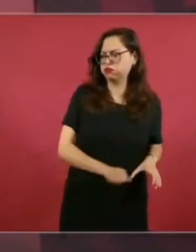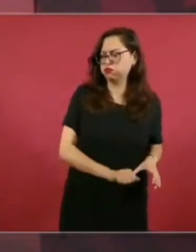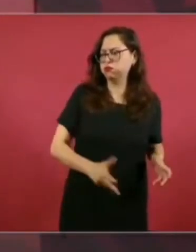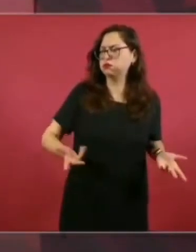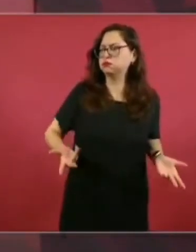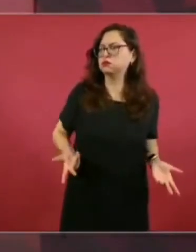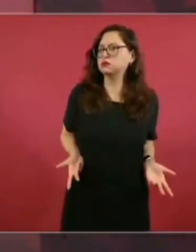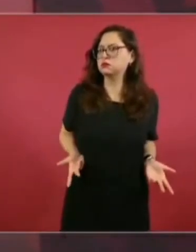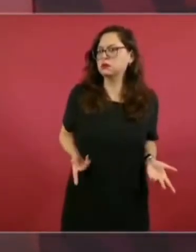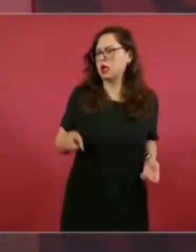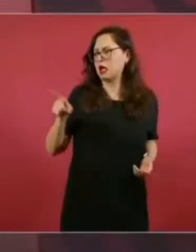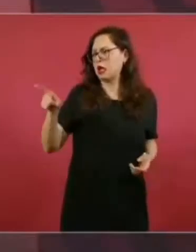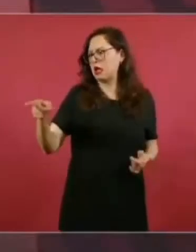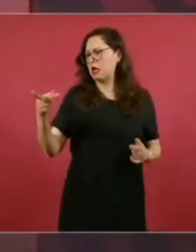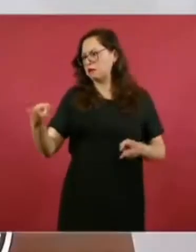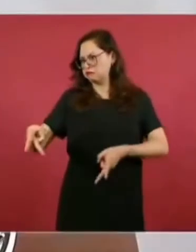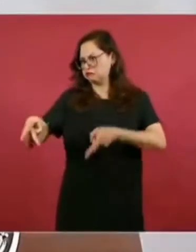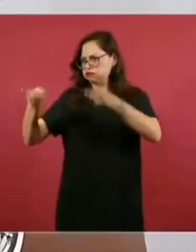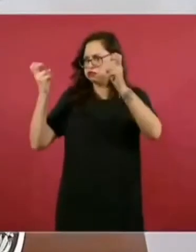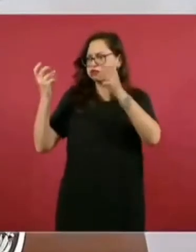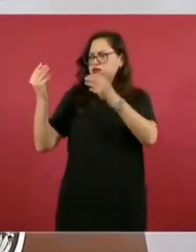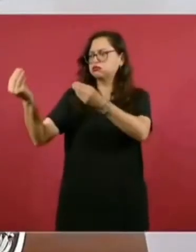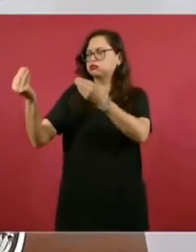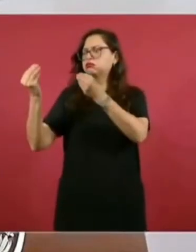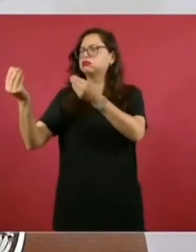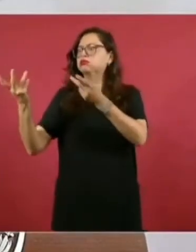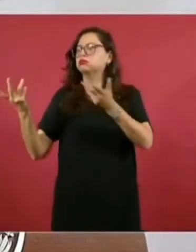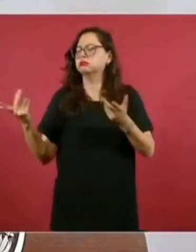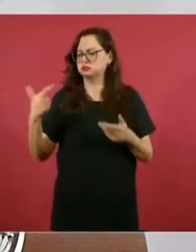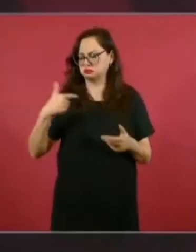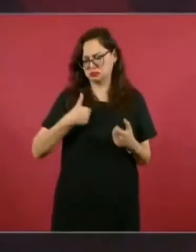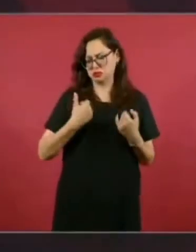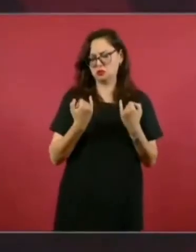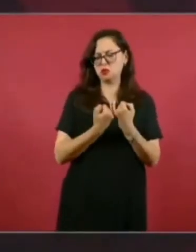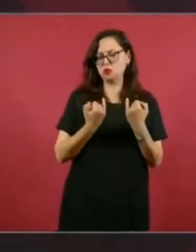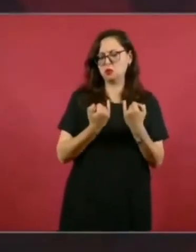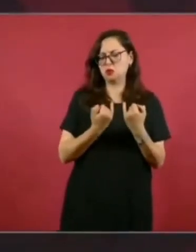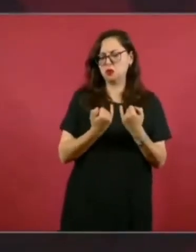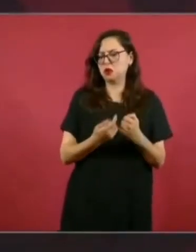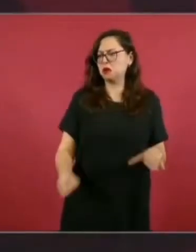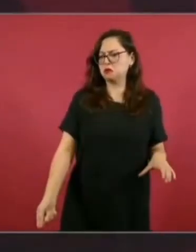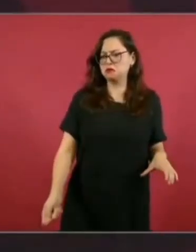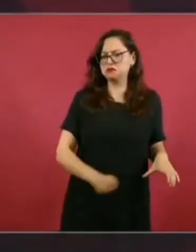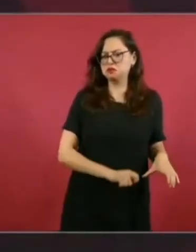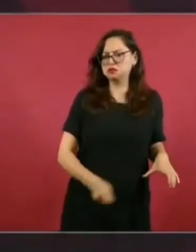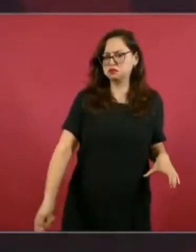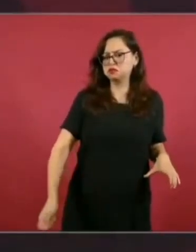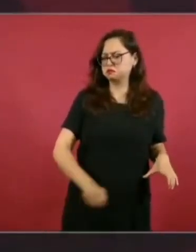Si sacamos, rompiendo un ducto,